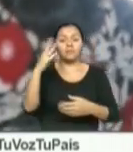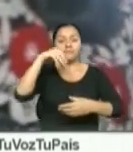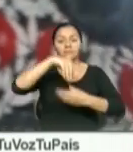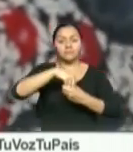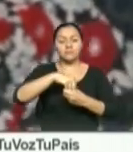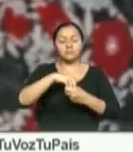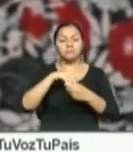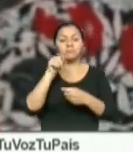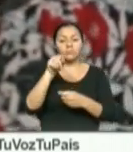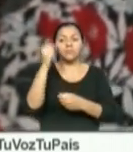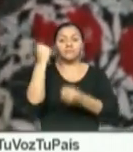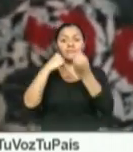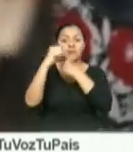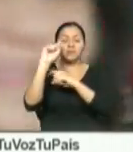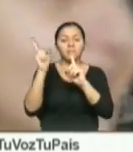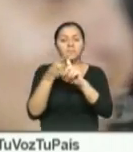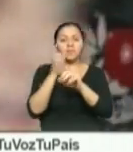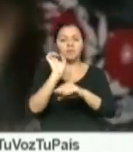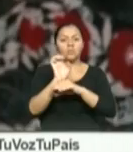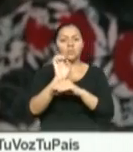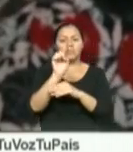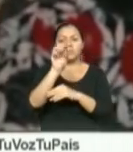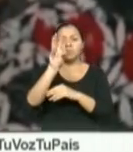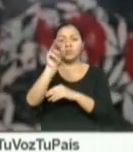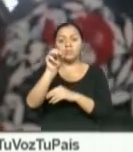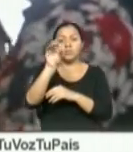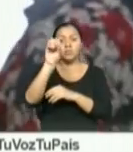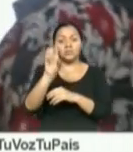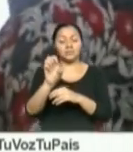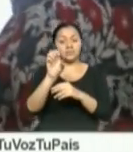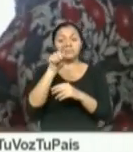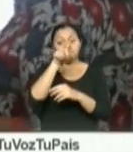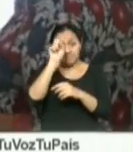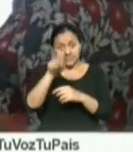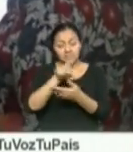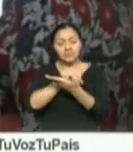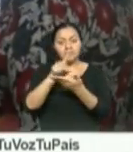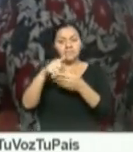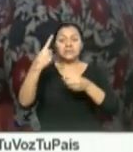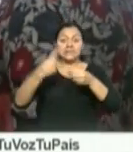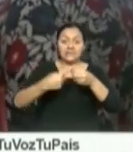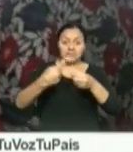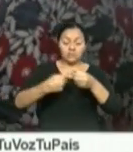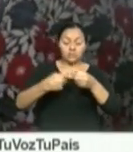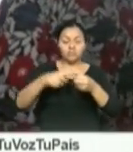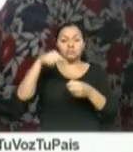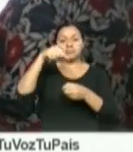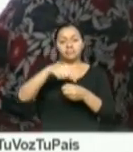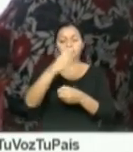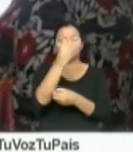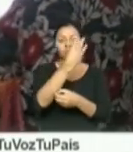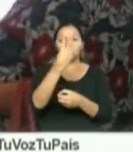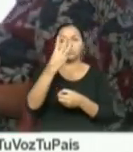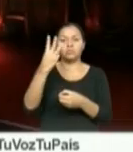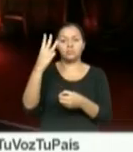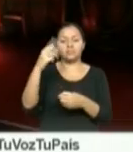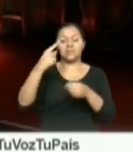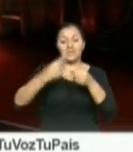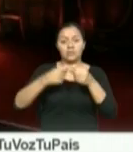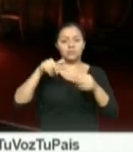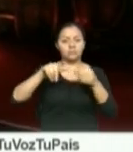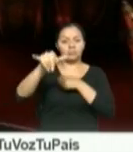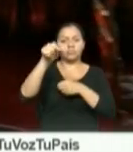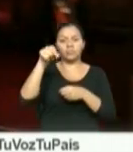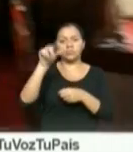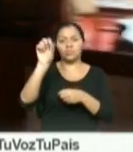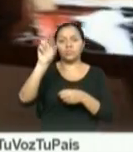.viajaprimeroecuador.com.es, semanasantaquito.com y www.quitoeterno